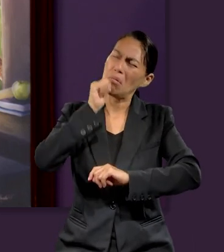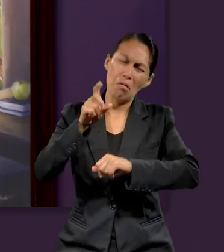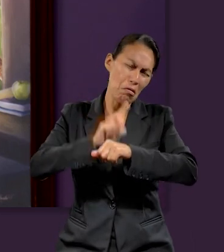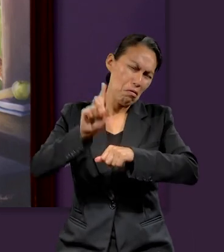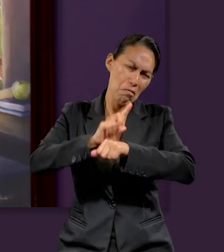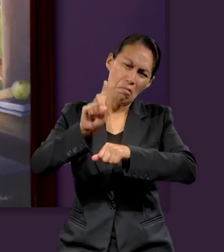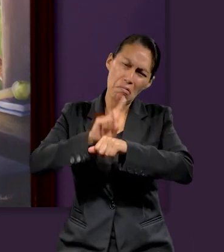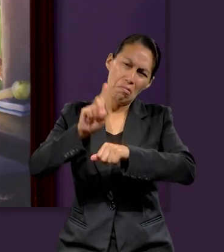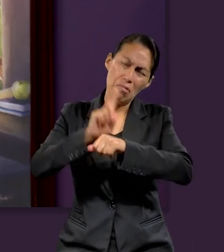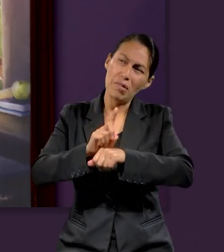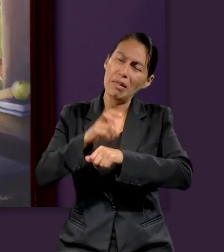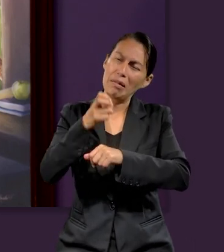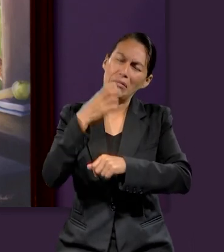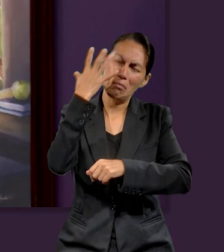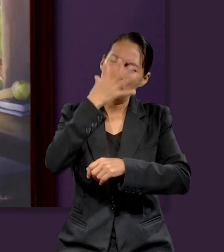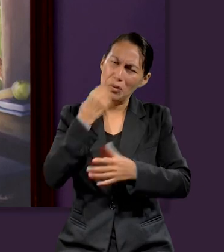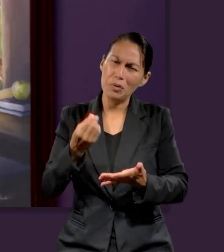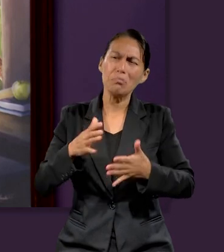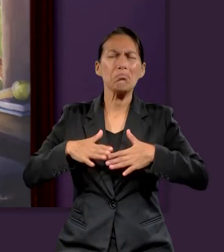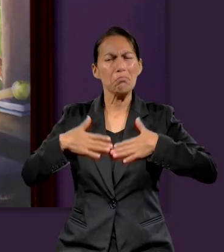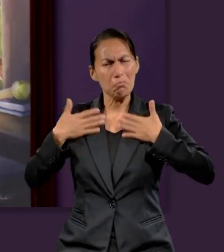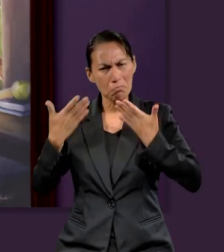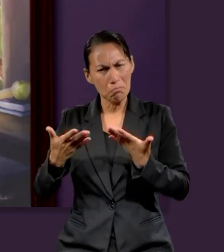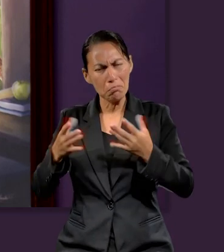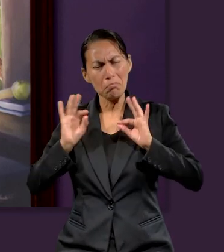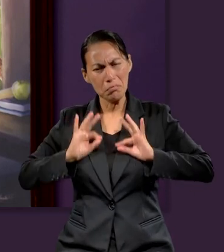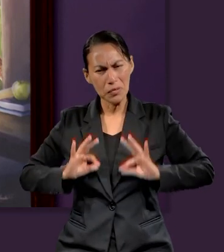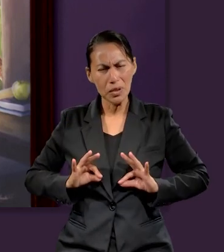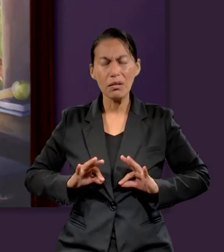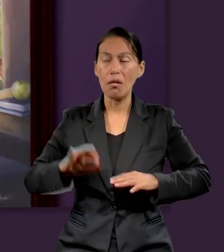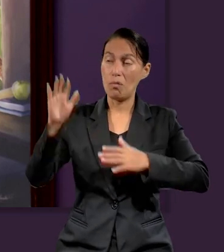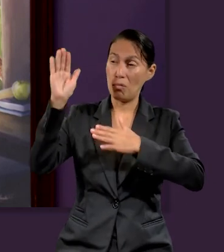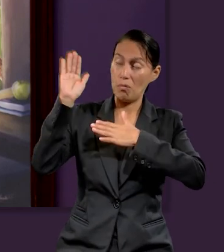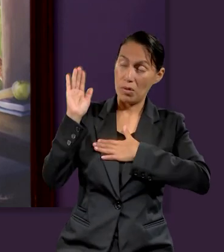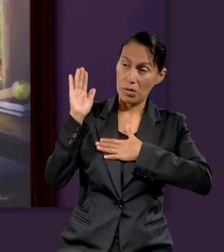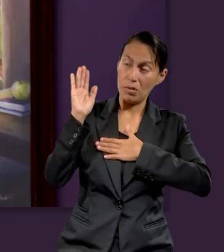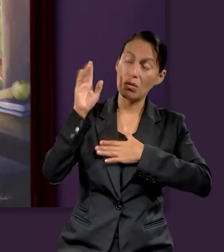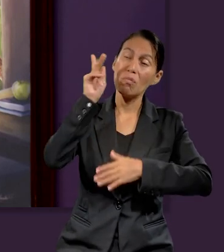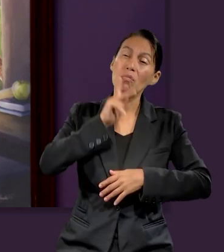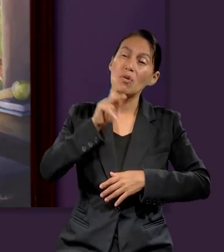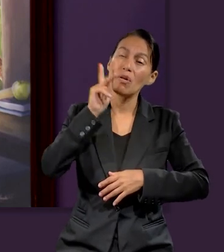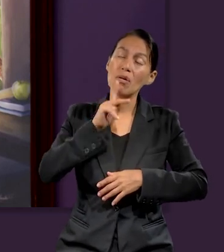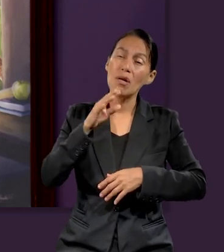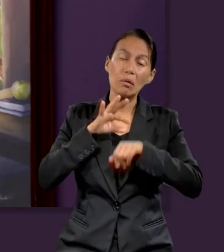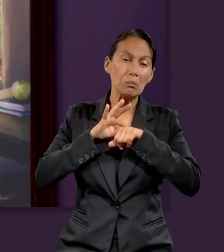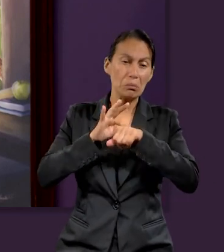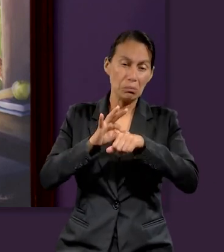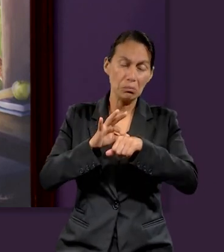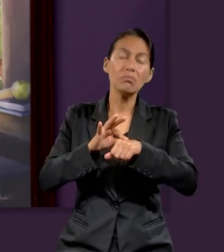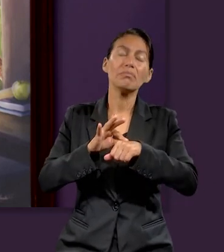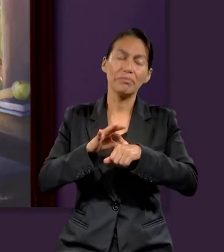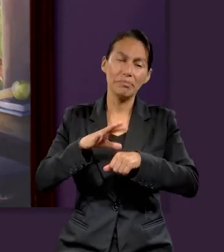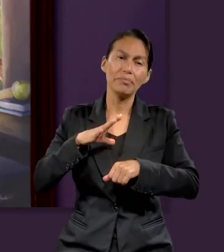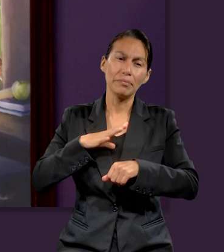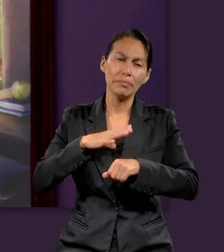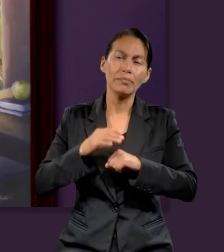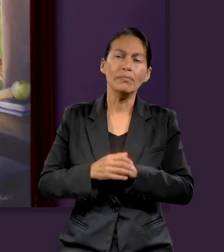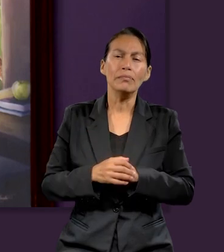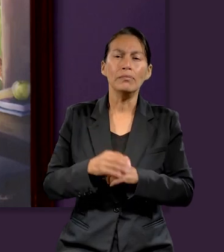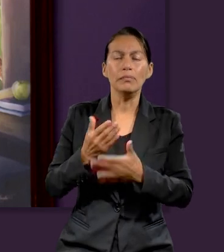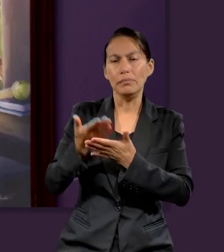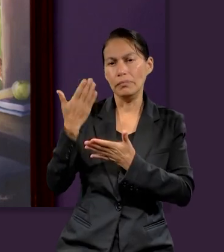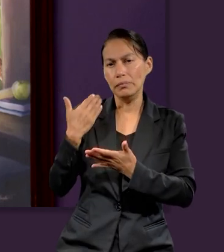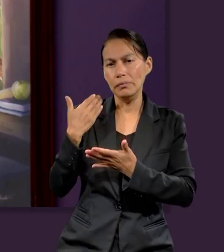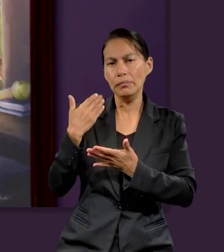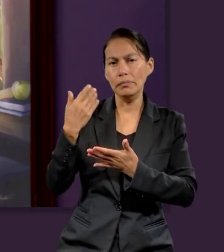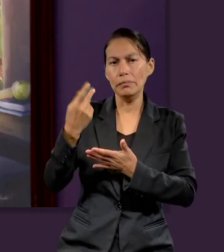acompañarnos diariamente. Y nos da promesas, nos da pruebas de ellos, como ya lo hemos analizado